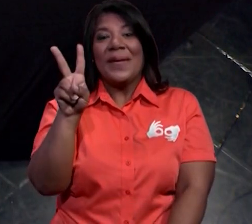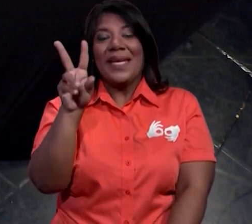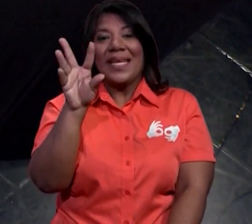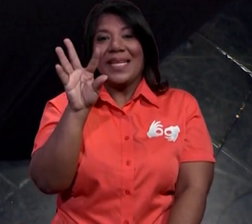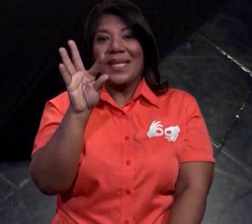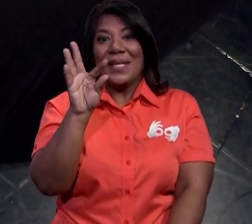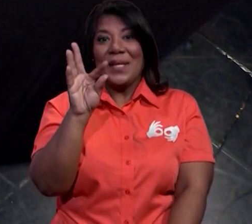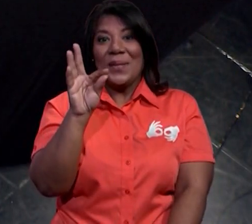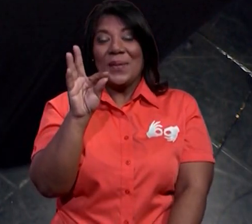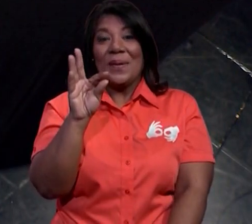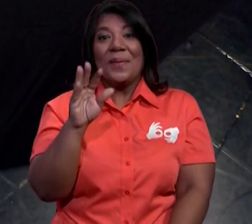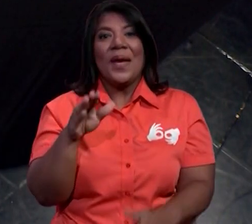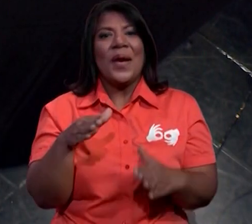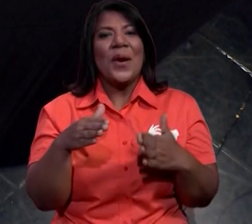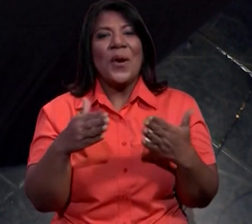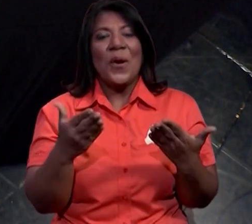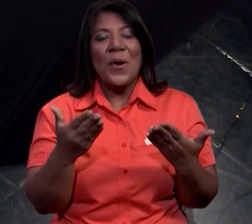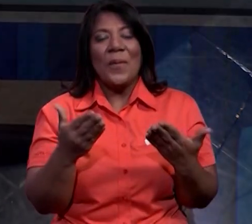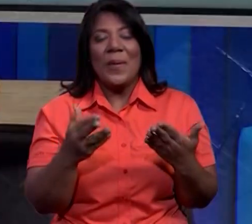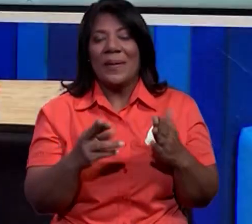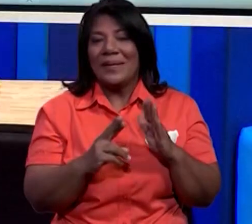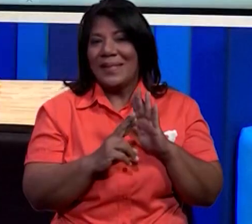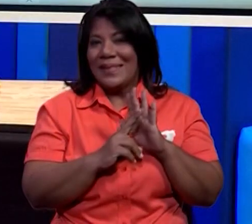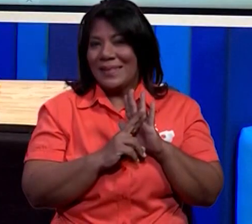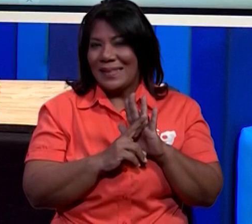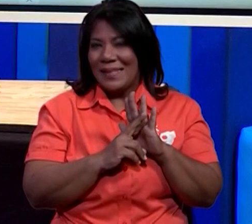quiero que observes cómo la vamos a representar.